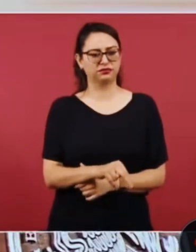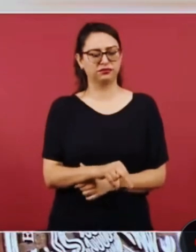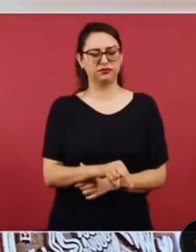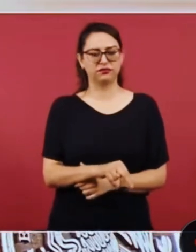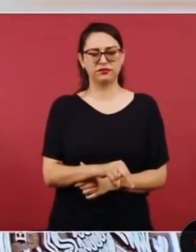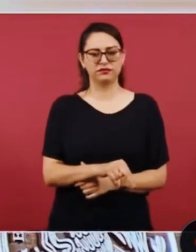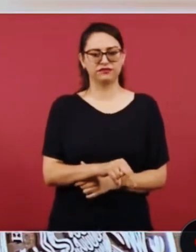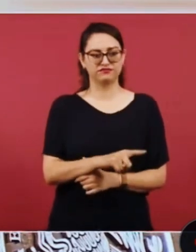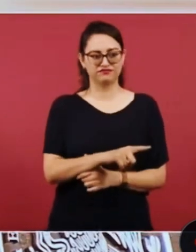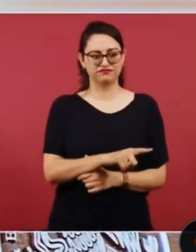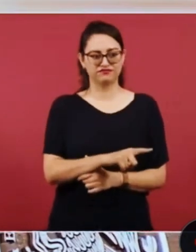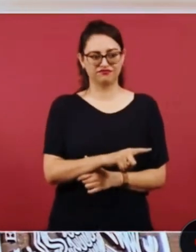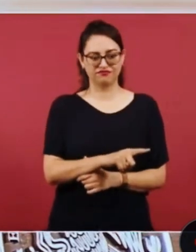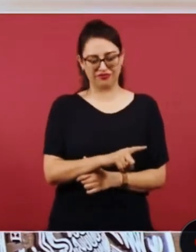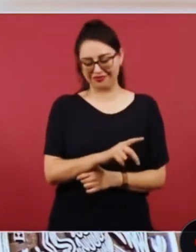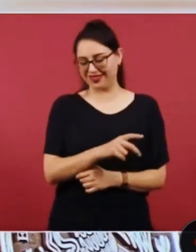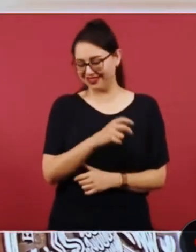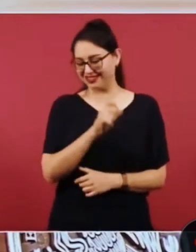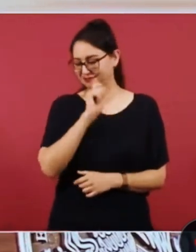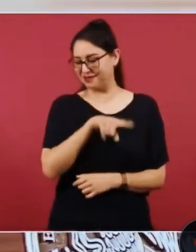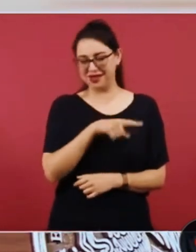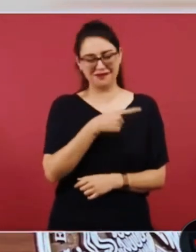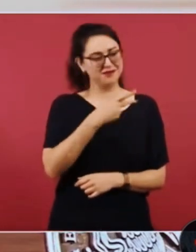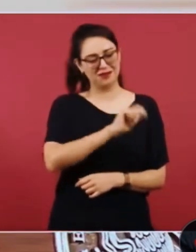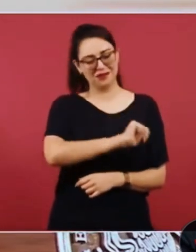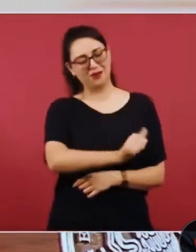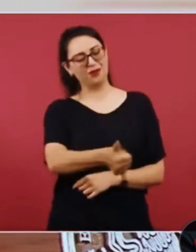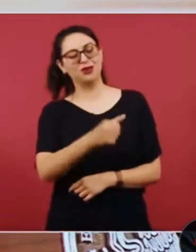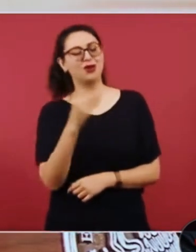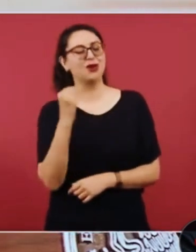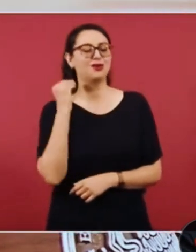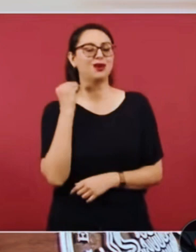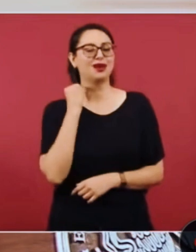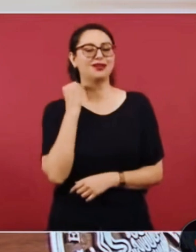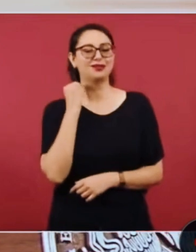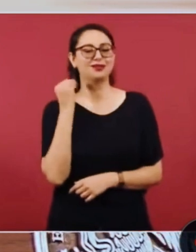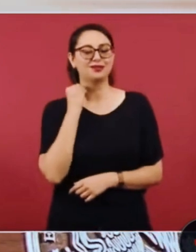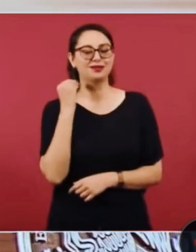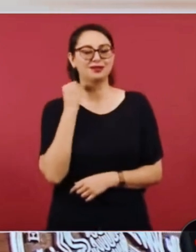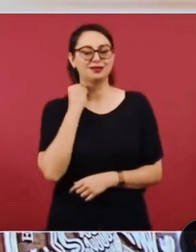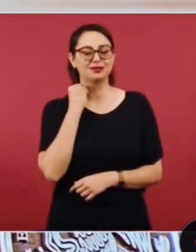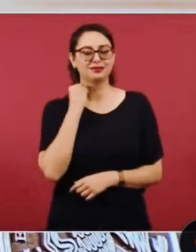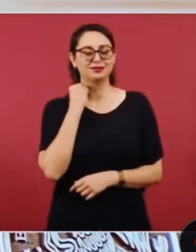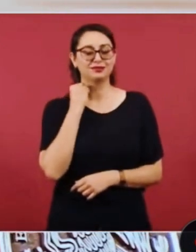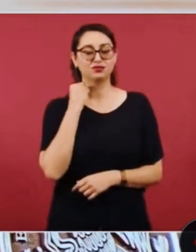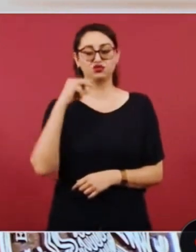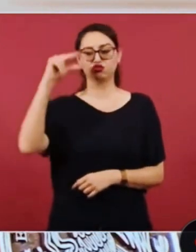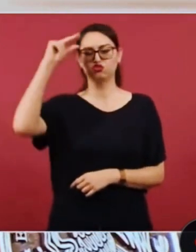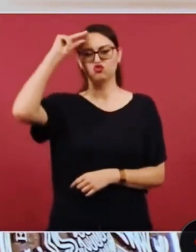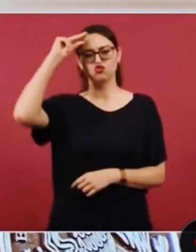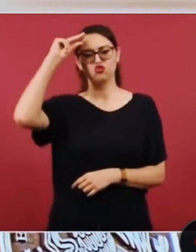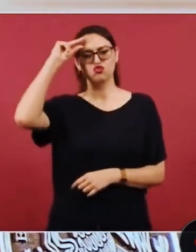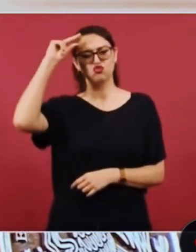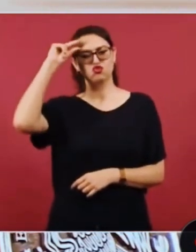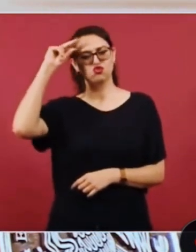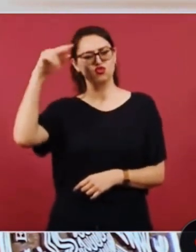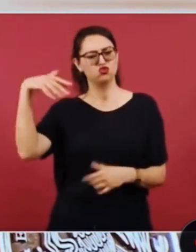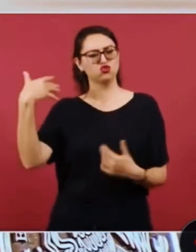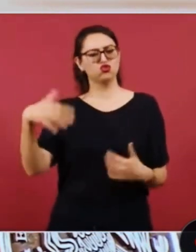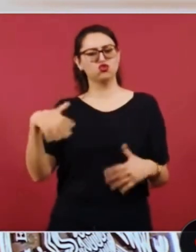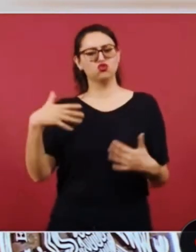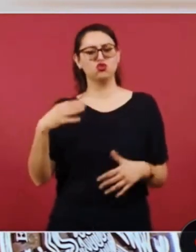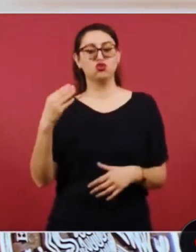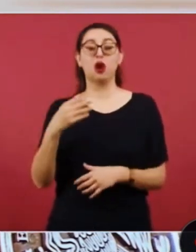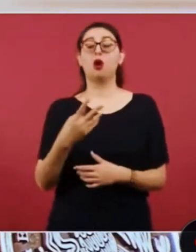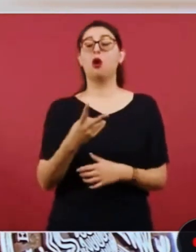no ese también seguramente pero el otro que este es un teórico del